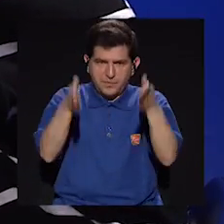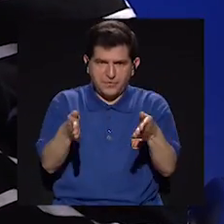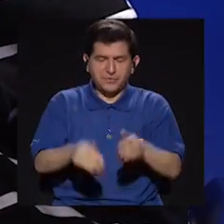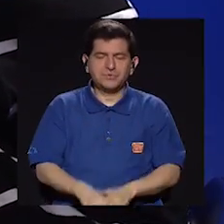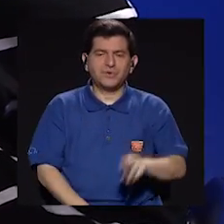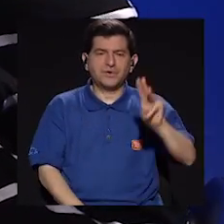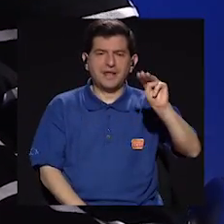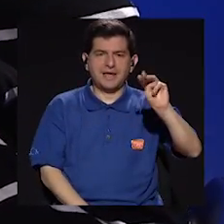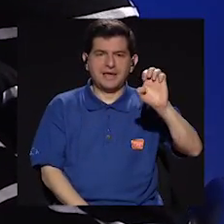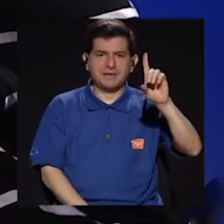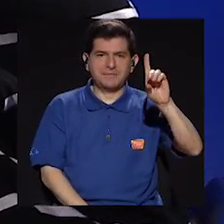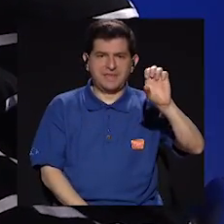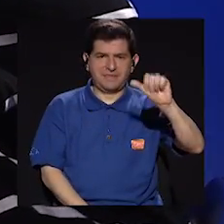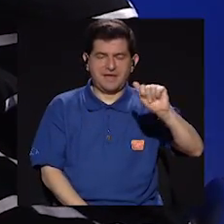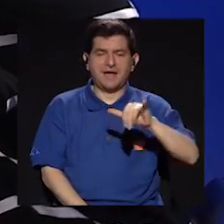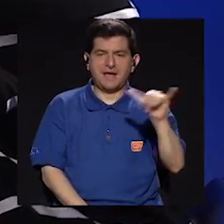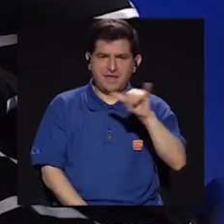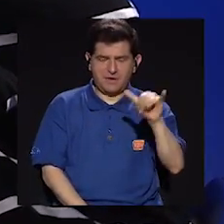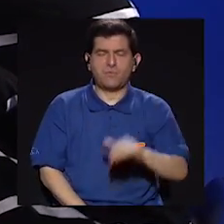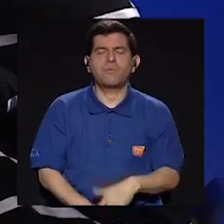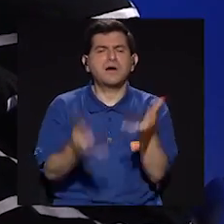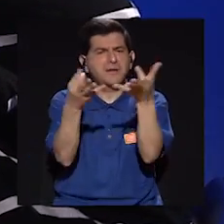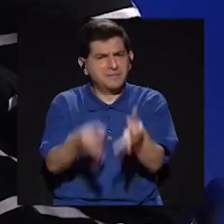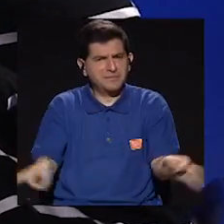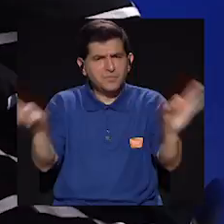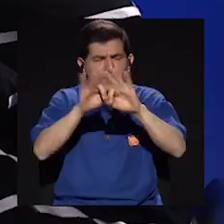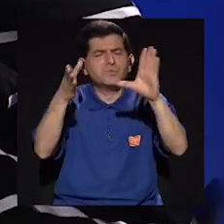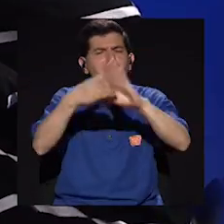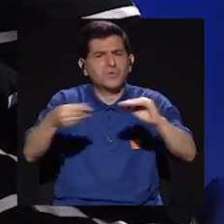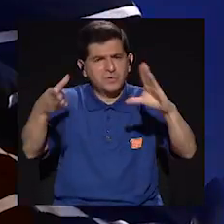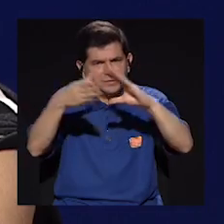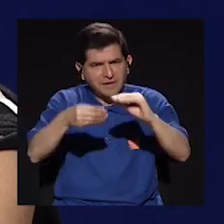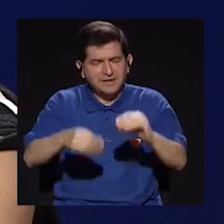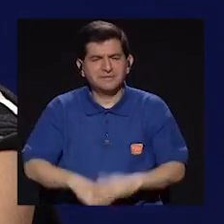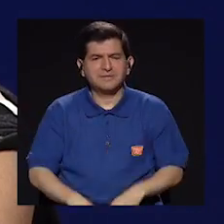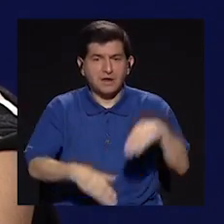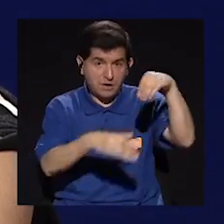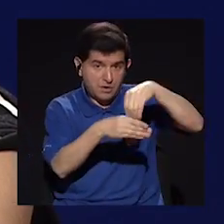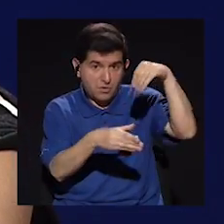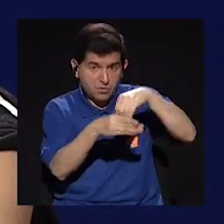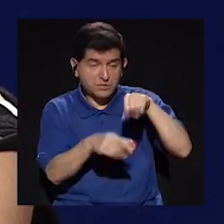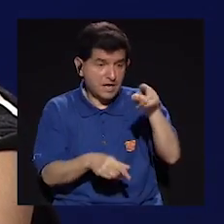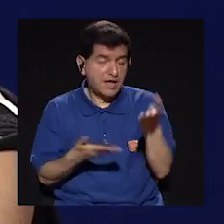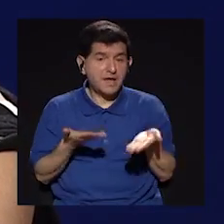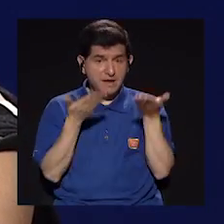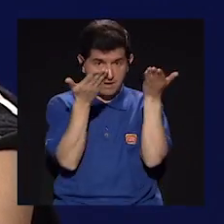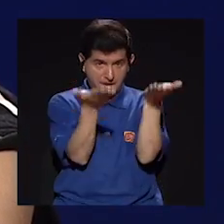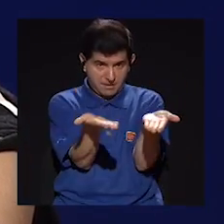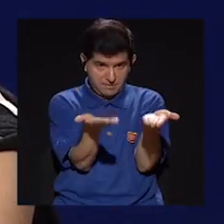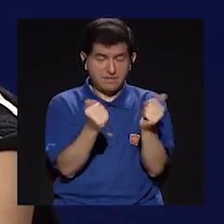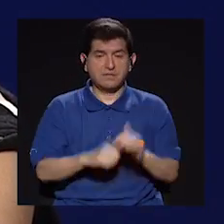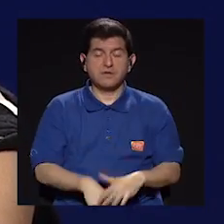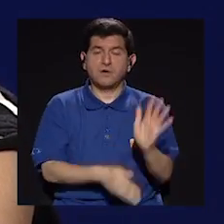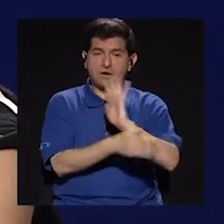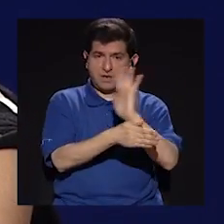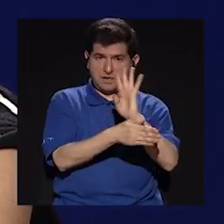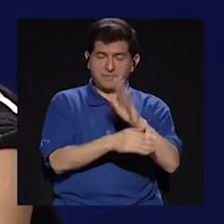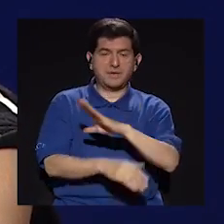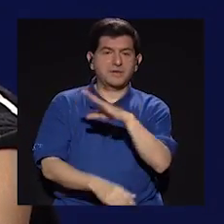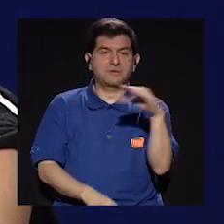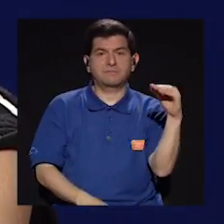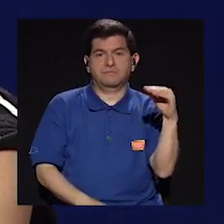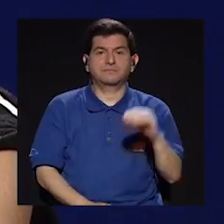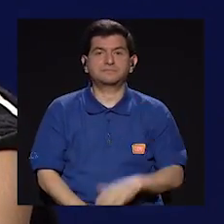productora de Medea. Es importante también que nos contes sobre el aporte que da Paz a la